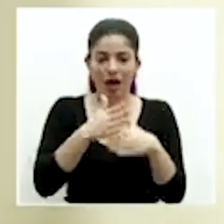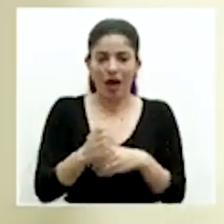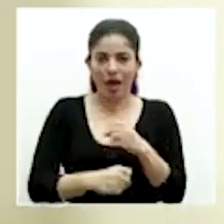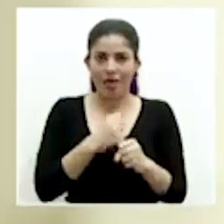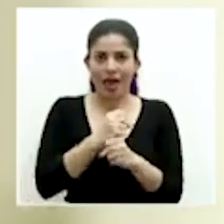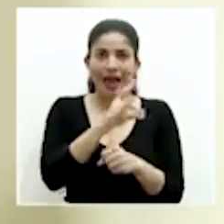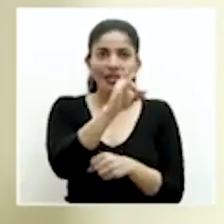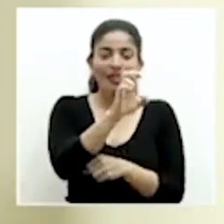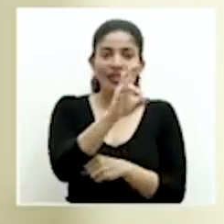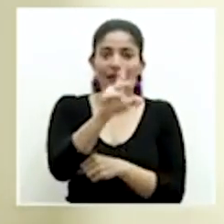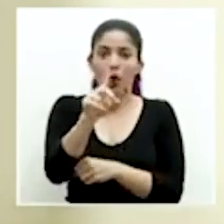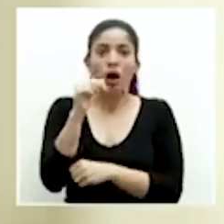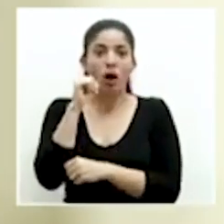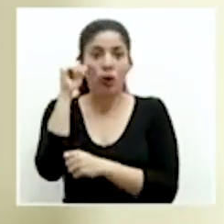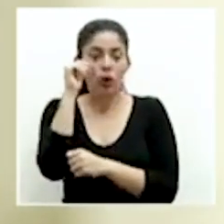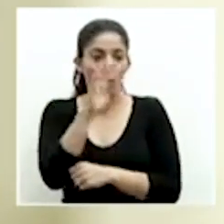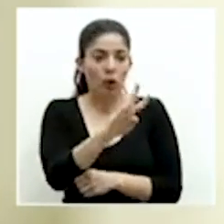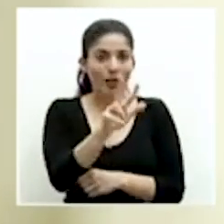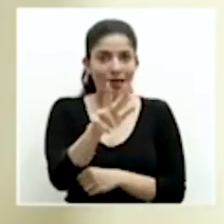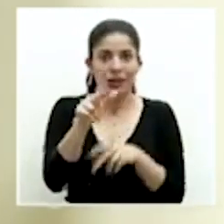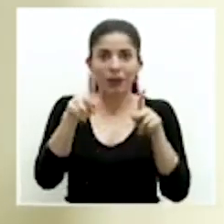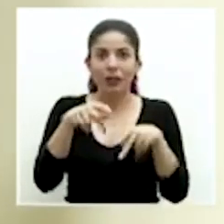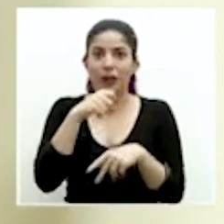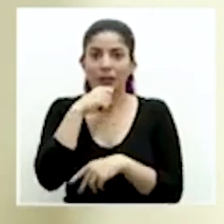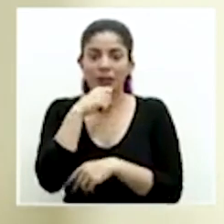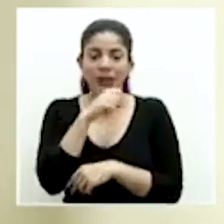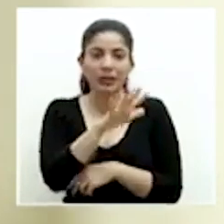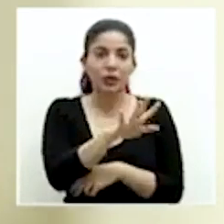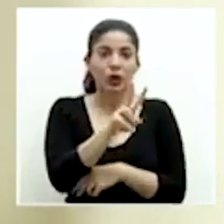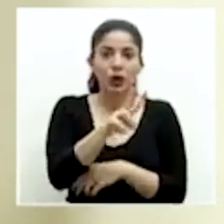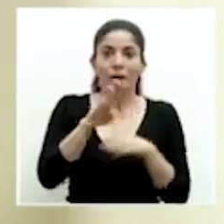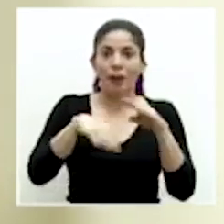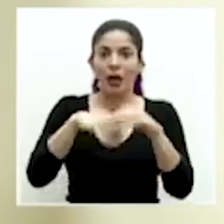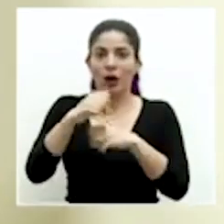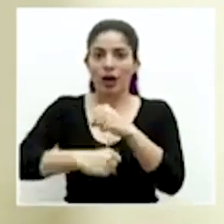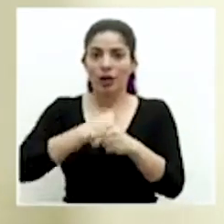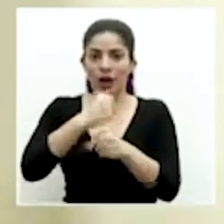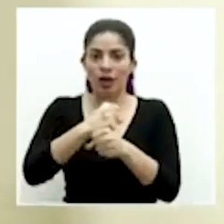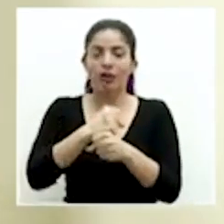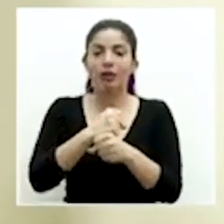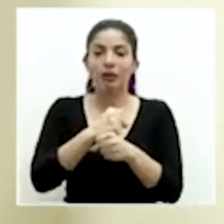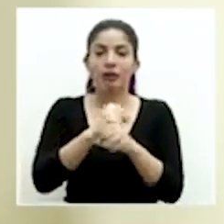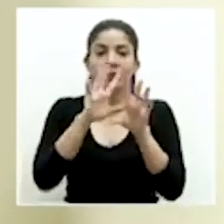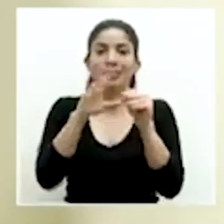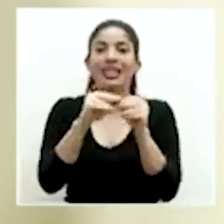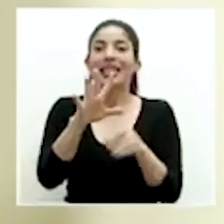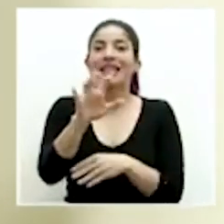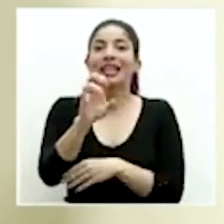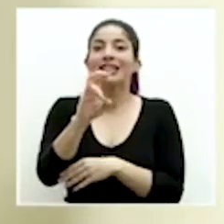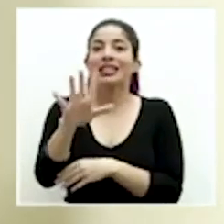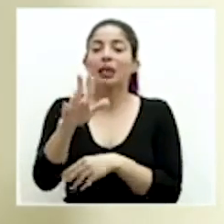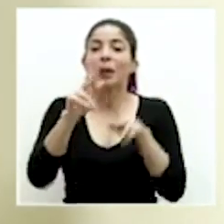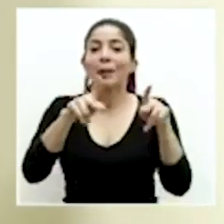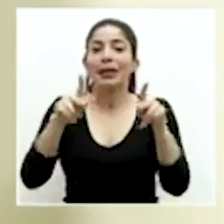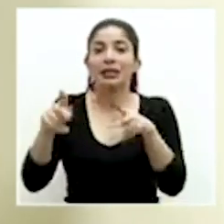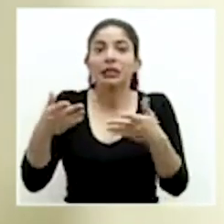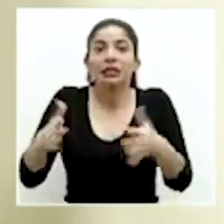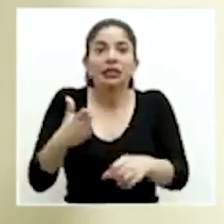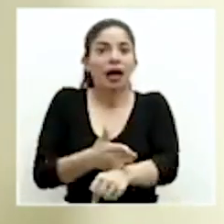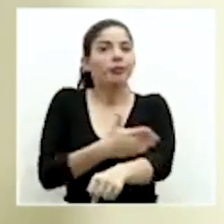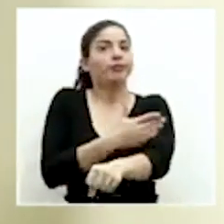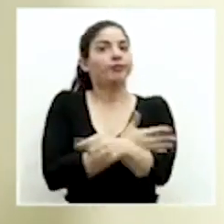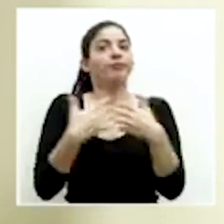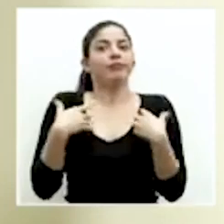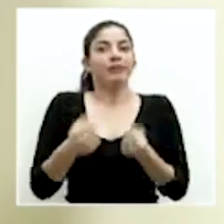771 adultos, 43 personas mayores y 52 menores de edad. Se registran 575 personas recuperadas